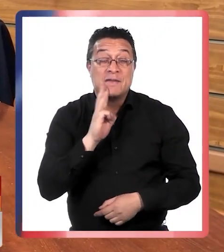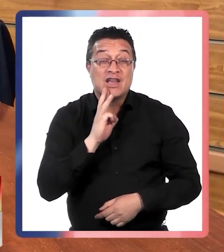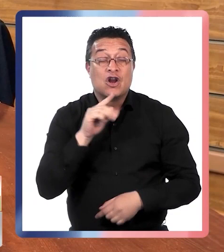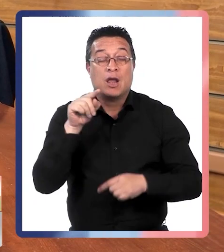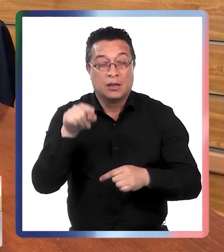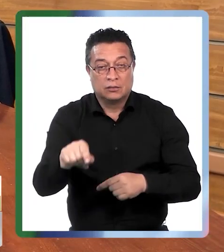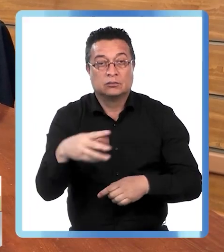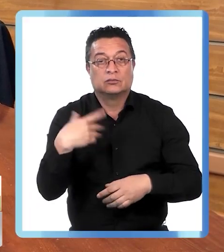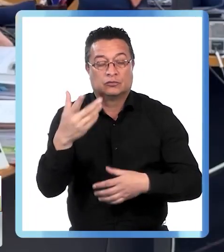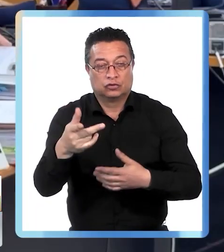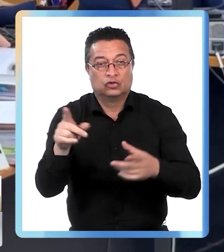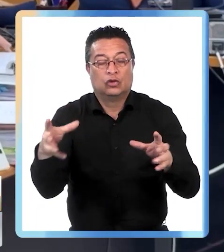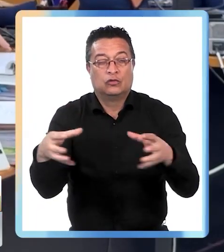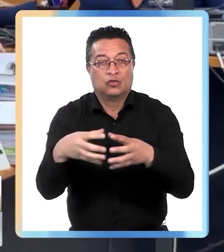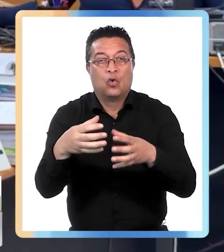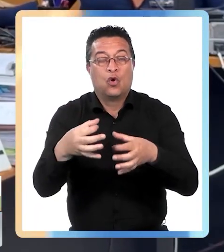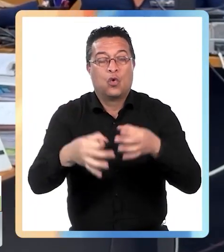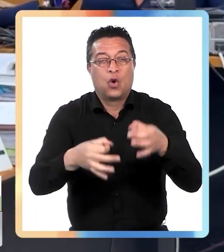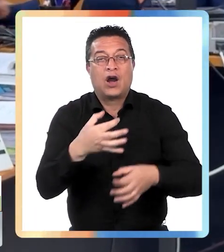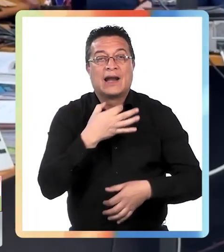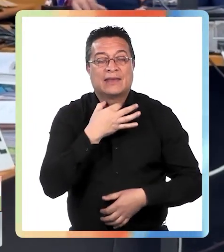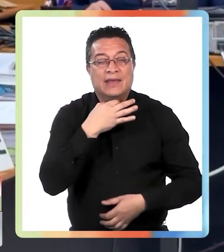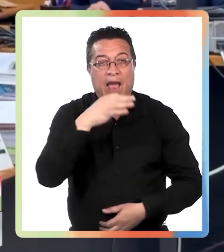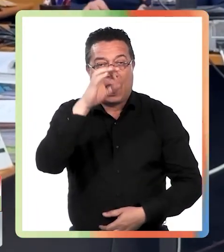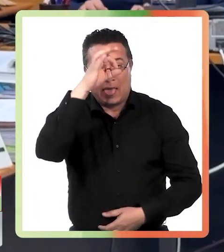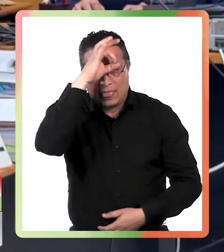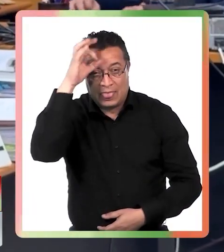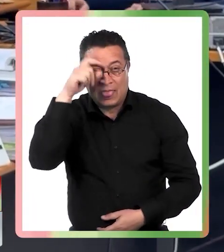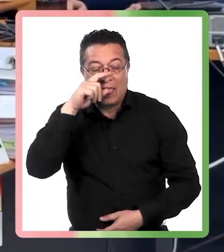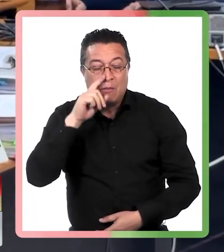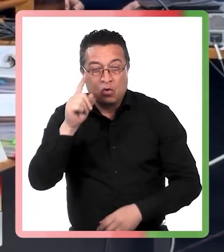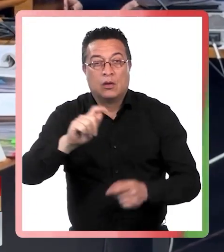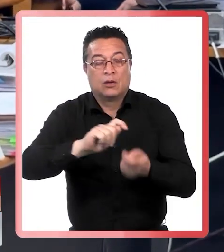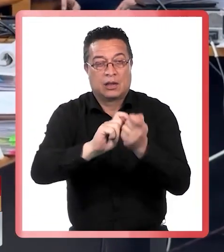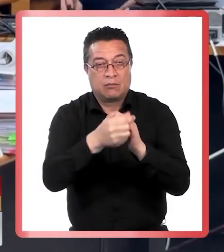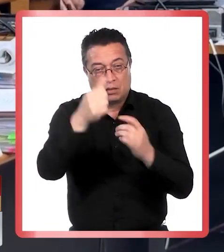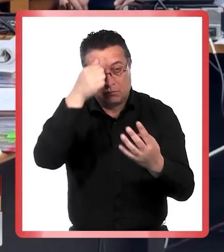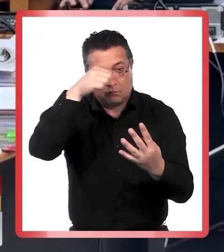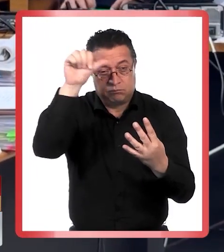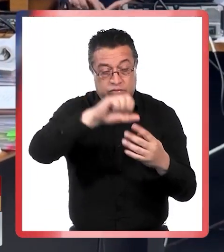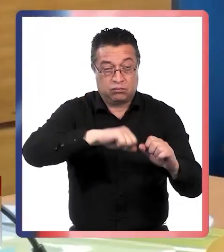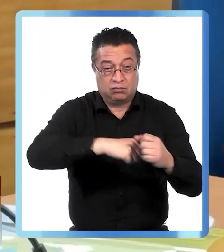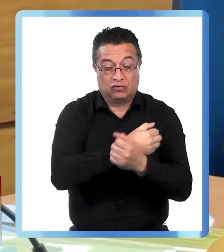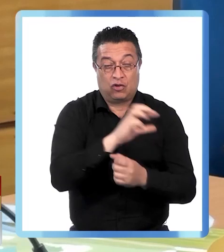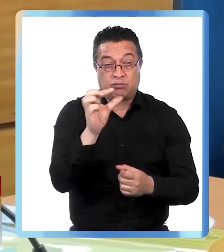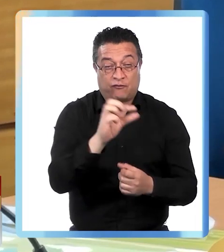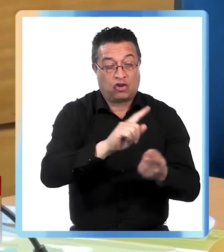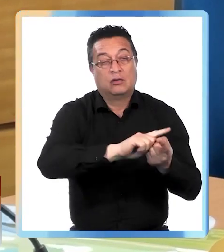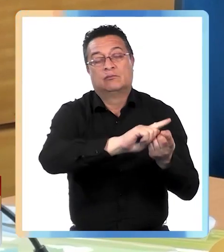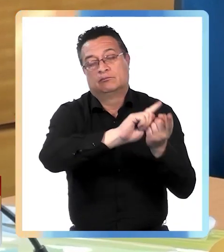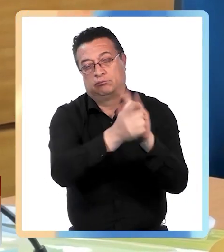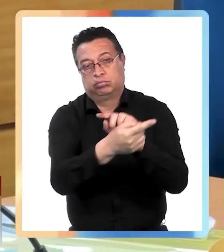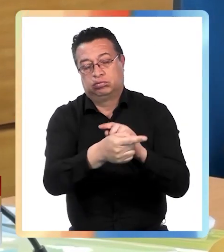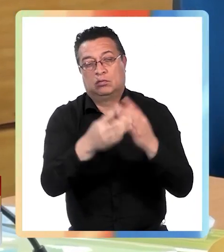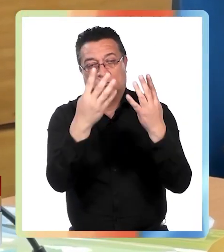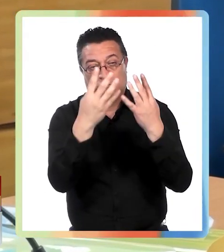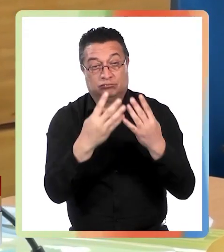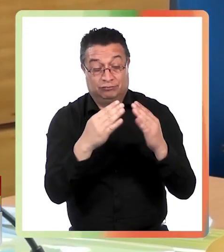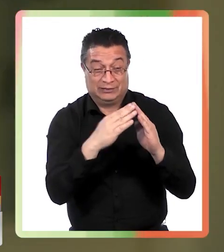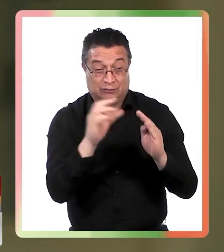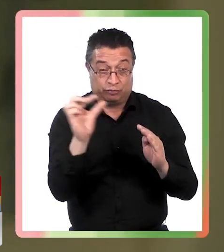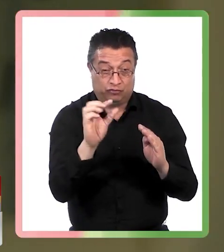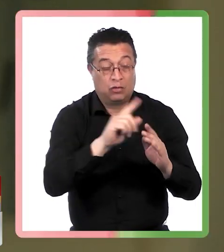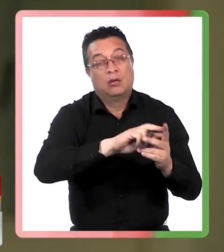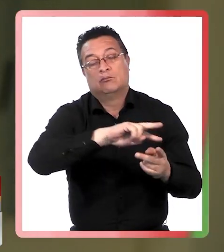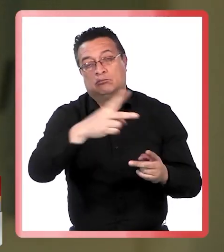miércoles con el juzgado de garantía de Temuco autorizó el cambio de la medida cautelar del alcalde de Cunco Alfonso Coque que se encontraba en prisión